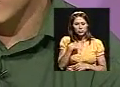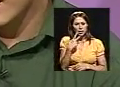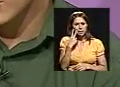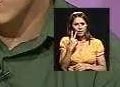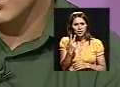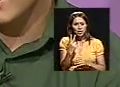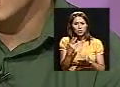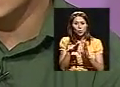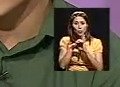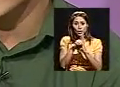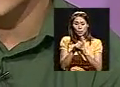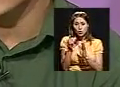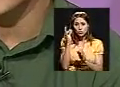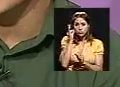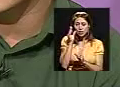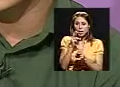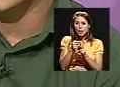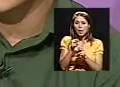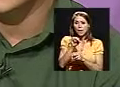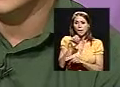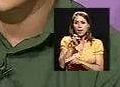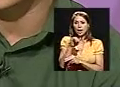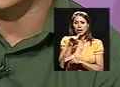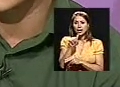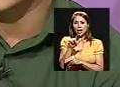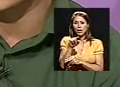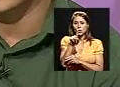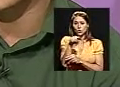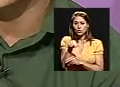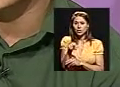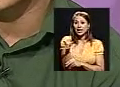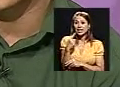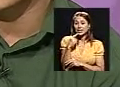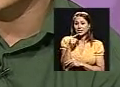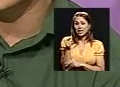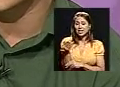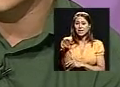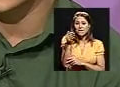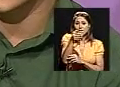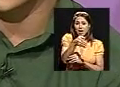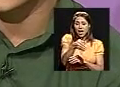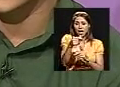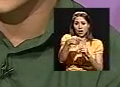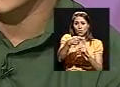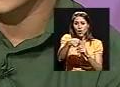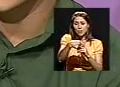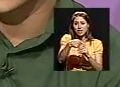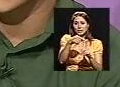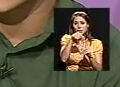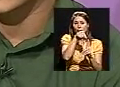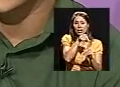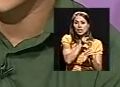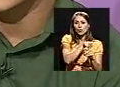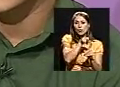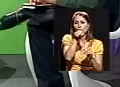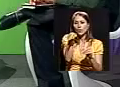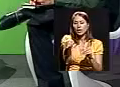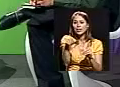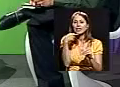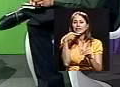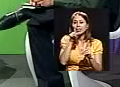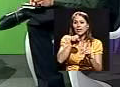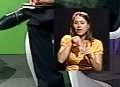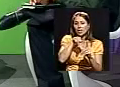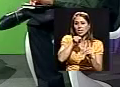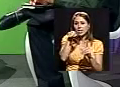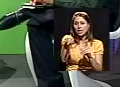con el caso de Doña María Luz, ella me comenta que ella va a la sucursal de Guapiles, pero siempre la remiten al de San José. ¿Qué tan cierto